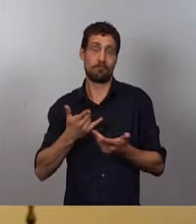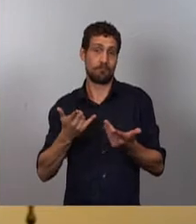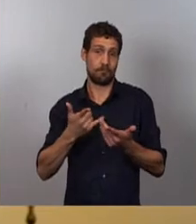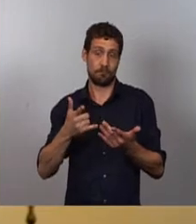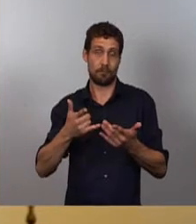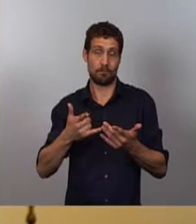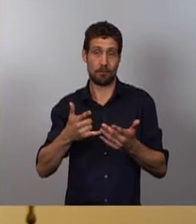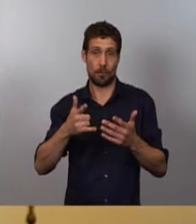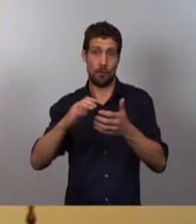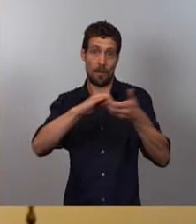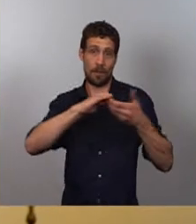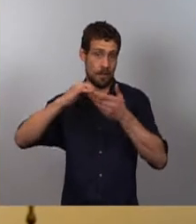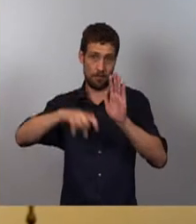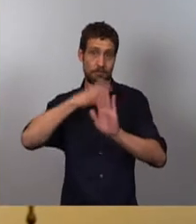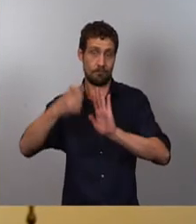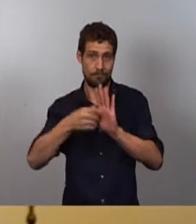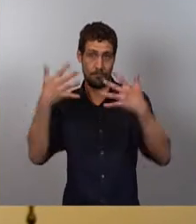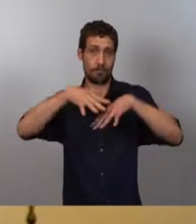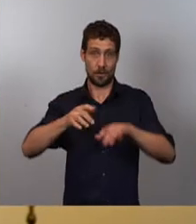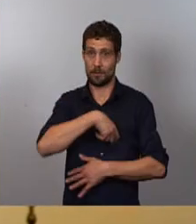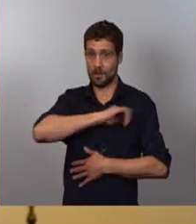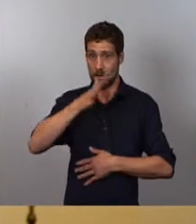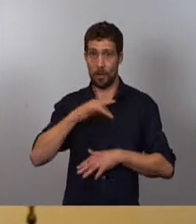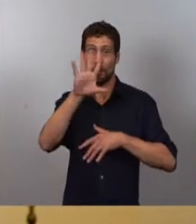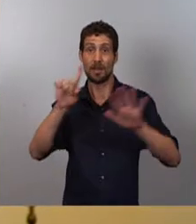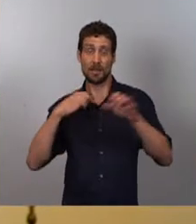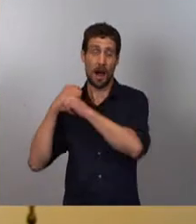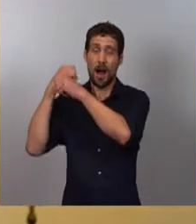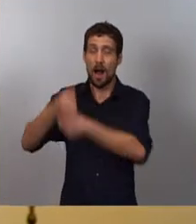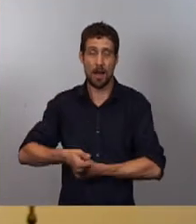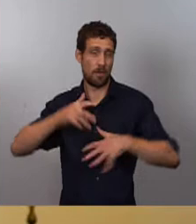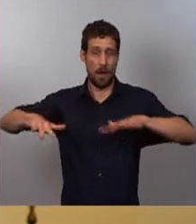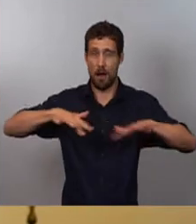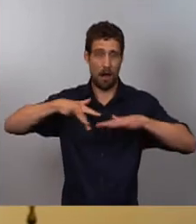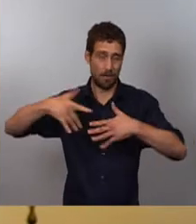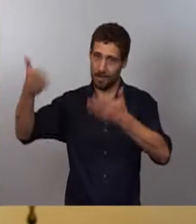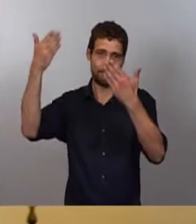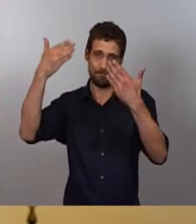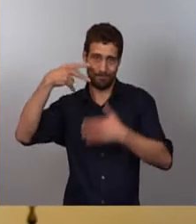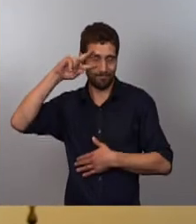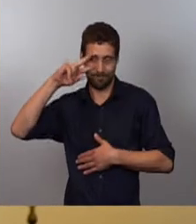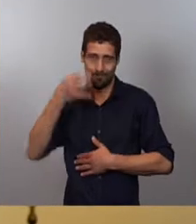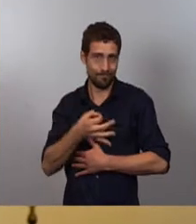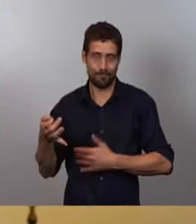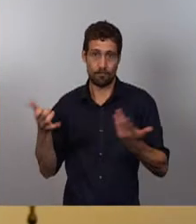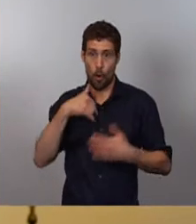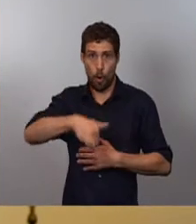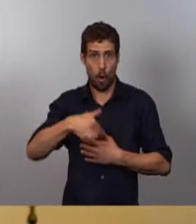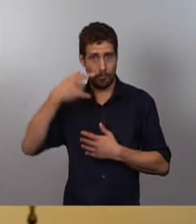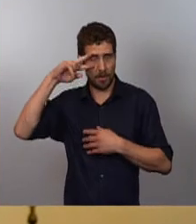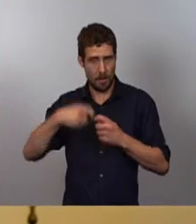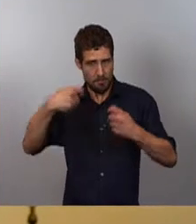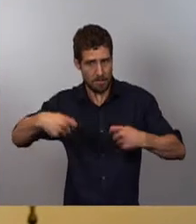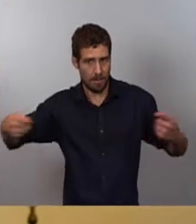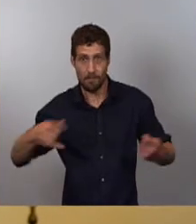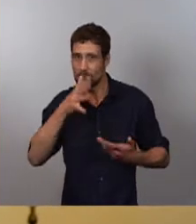Inclusión España por su trayectoria a lo largo de estos 56 años de actividad. Una trayectoria que hoy se amplía con esta invitación que